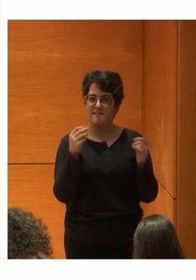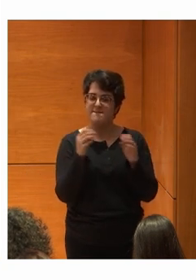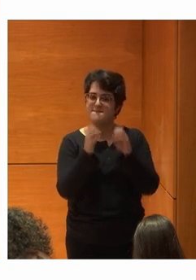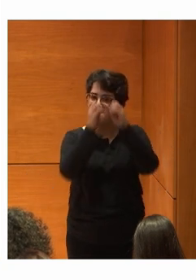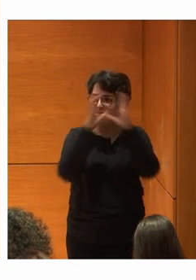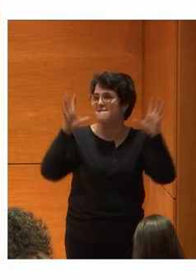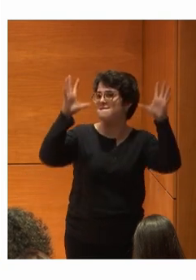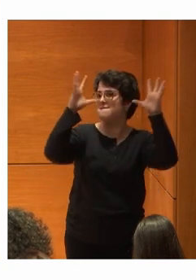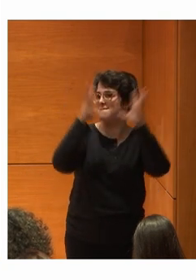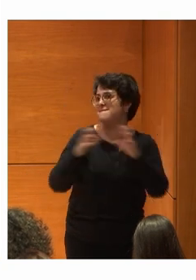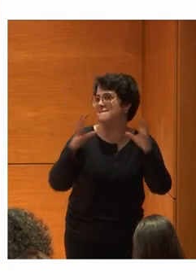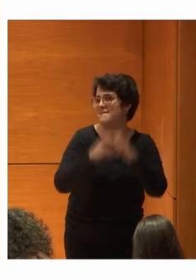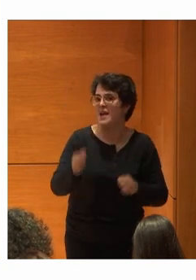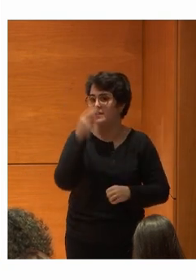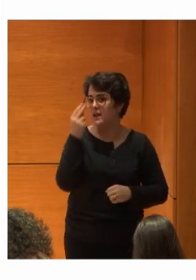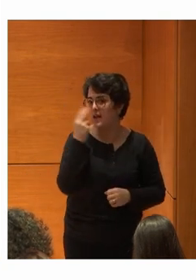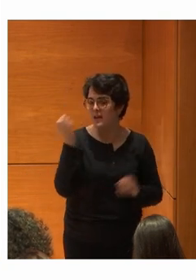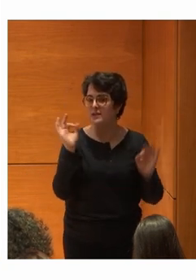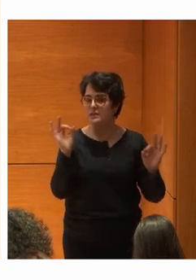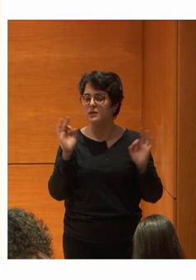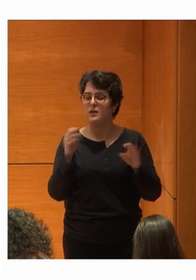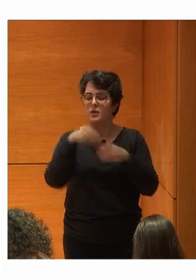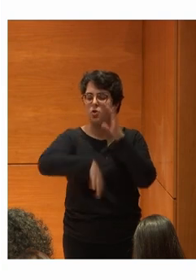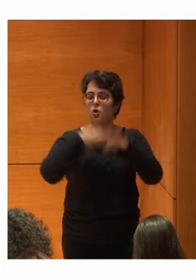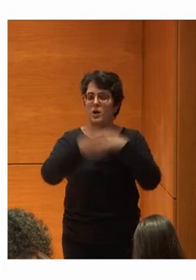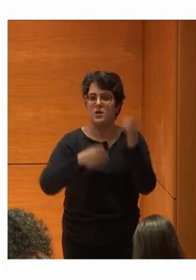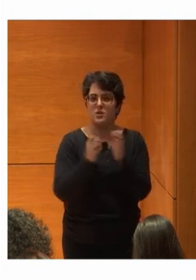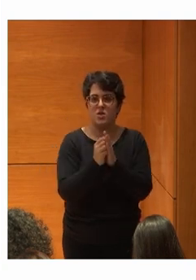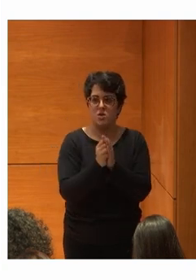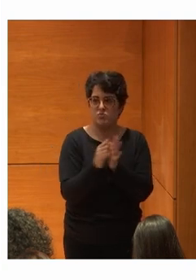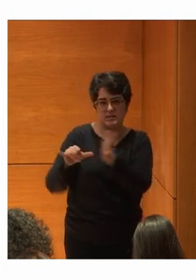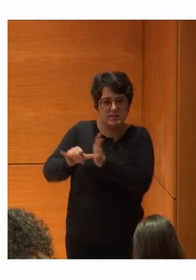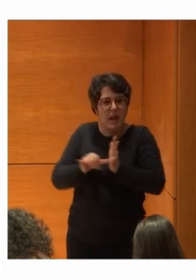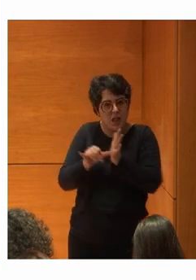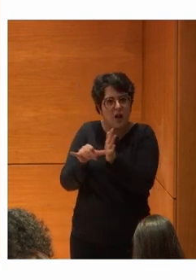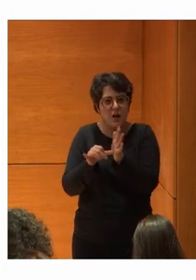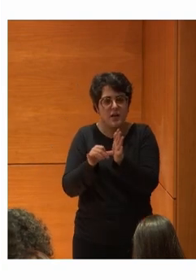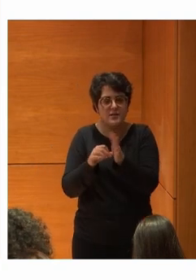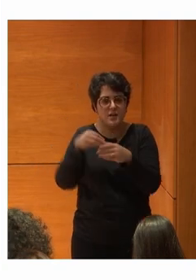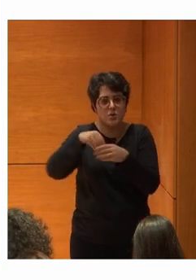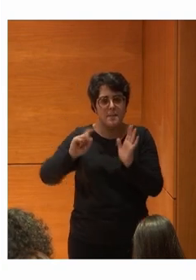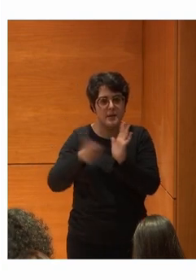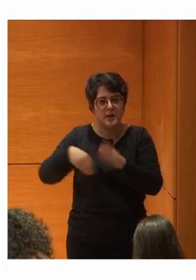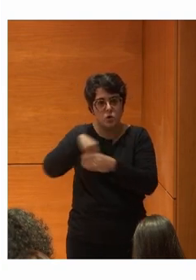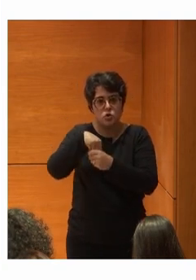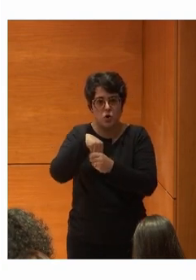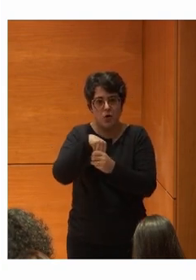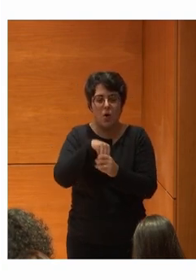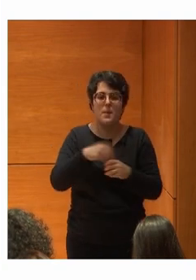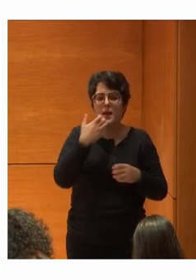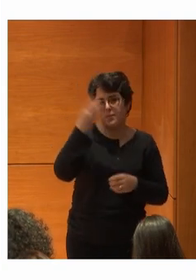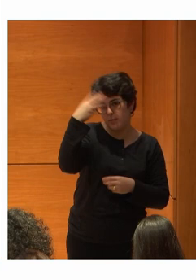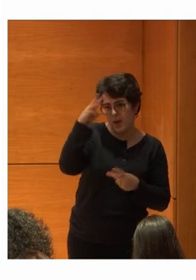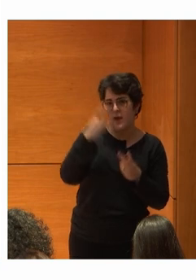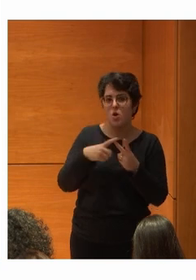Muchísimo interés En las organizaciones Hermanas De plena inclusión Pues México